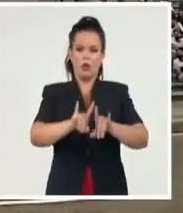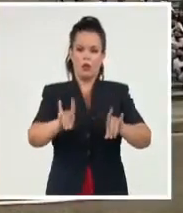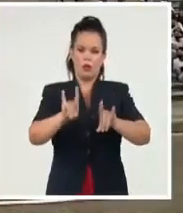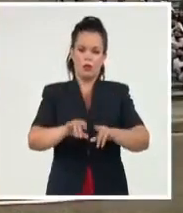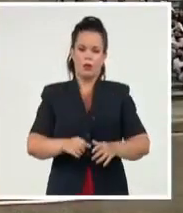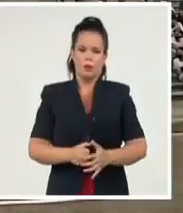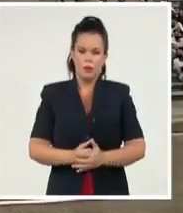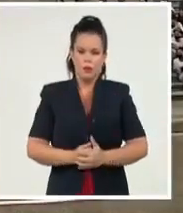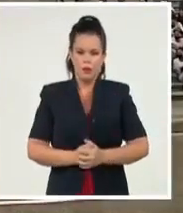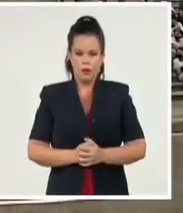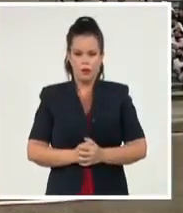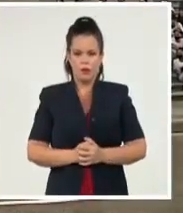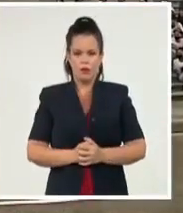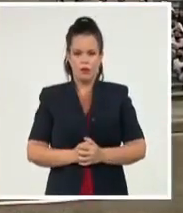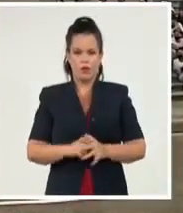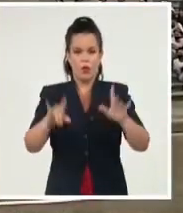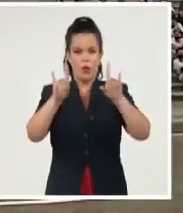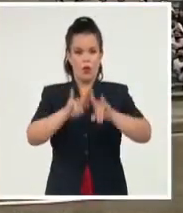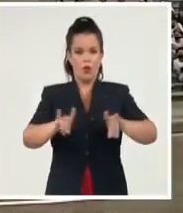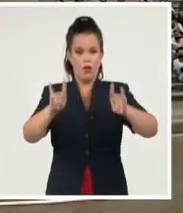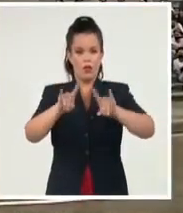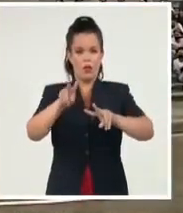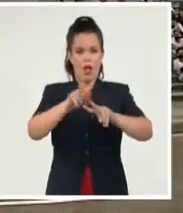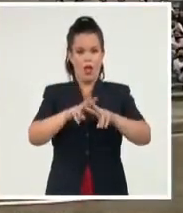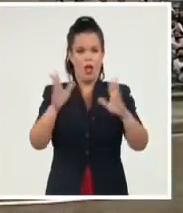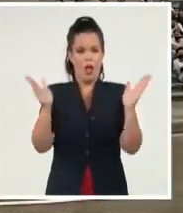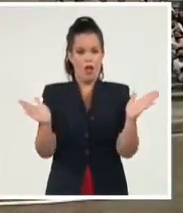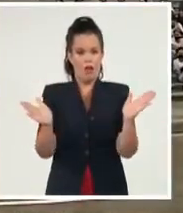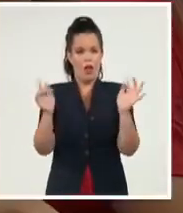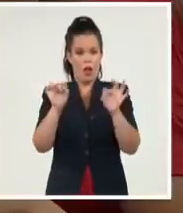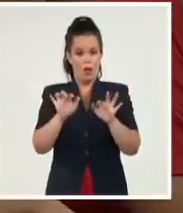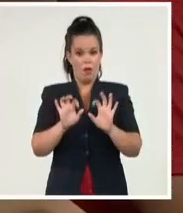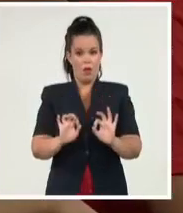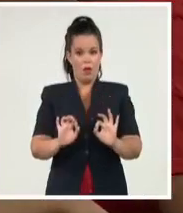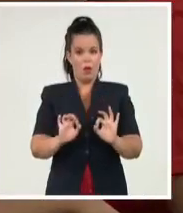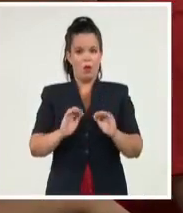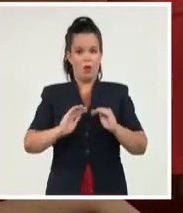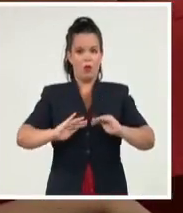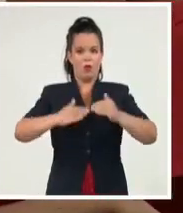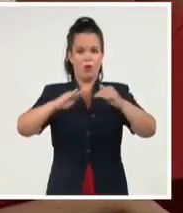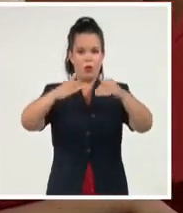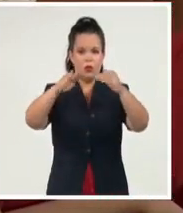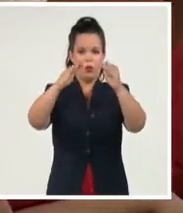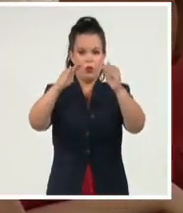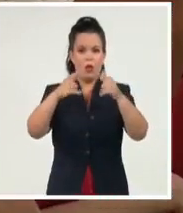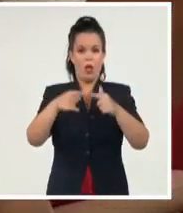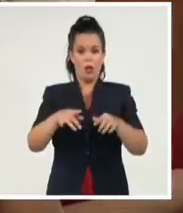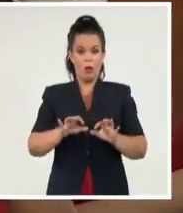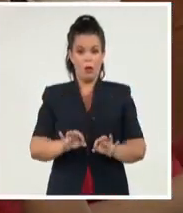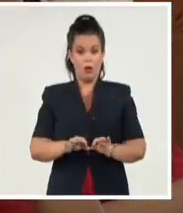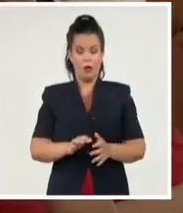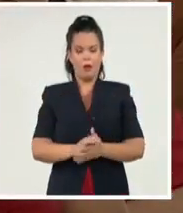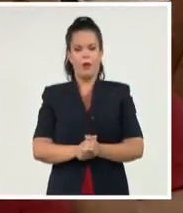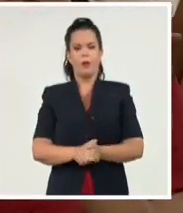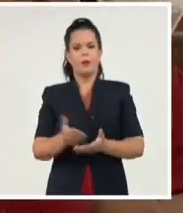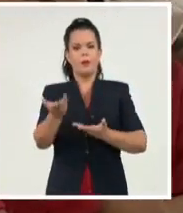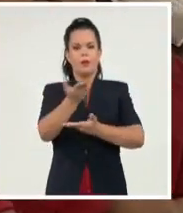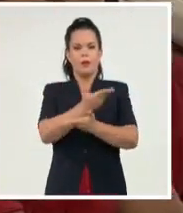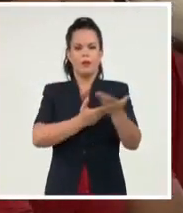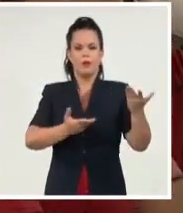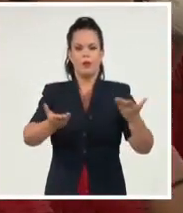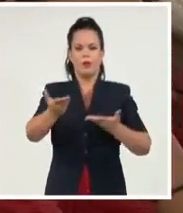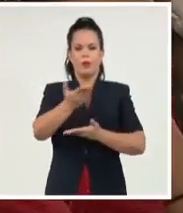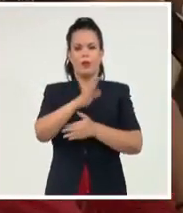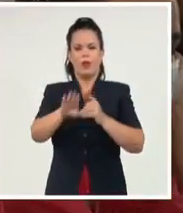La Universidad de La Habana, su plaza Ignacio Agramonte, más conocida como Cadenas, fue el escenario este 5 de